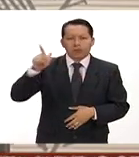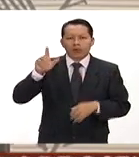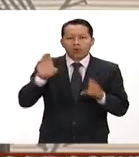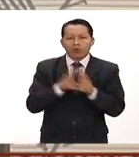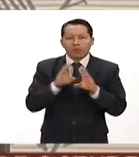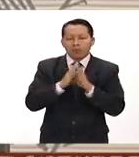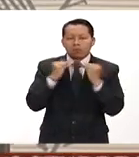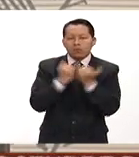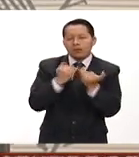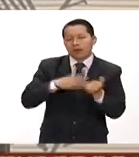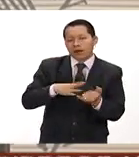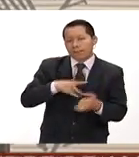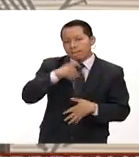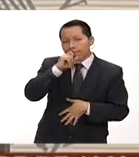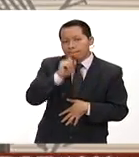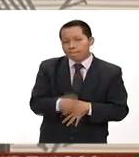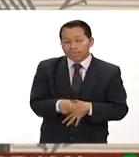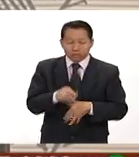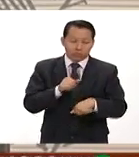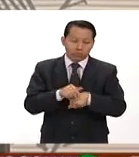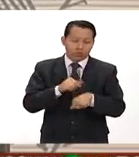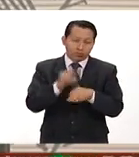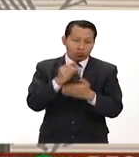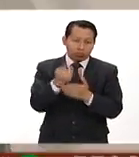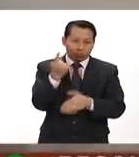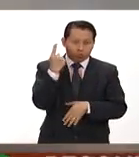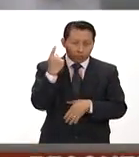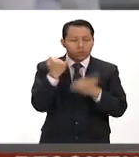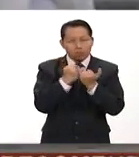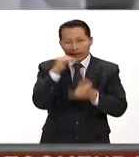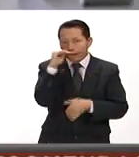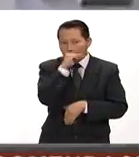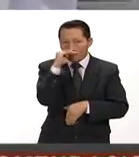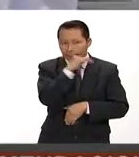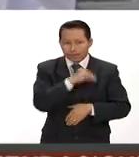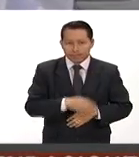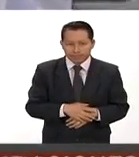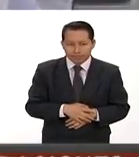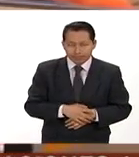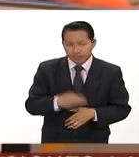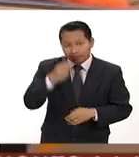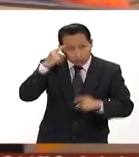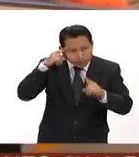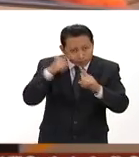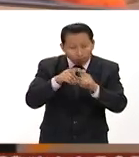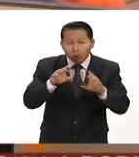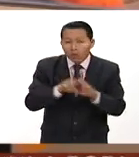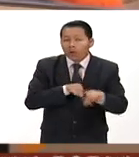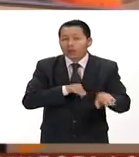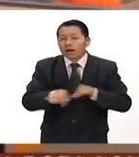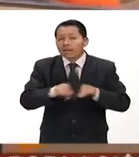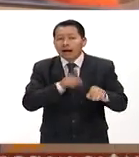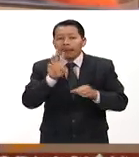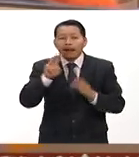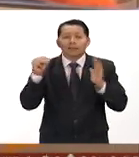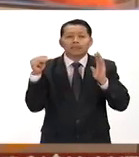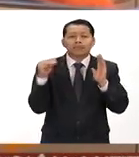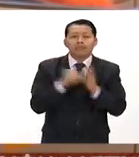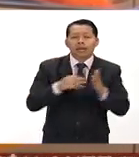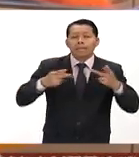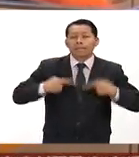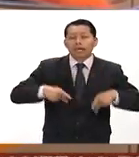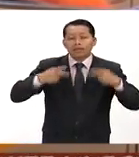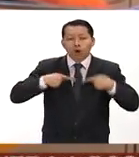auxilio a través de un número único y gratuito para este objetivo trabajan en conjunto más de 3 mil operadores y